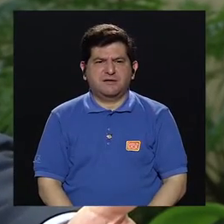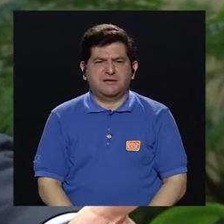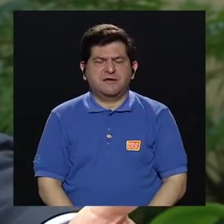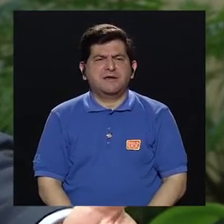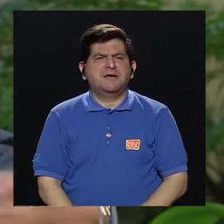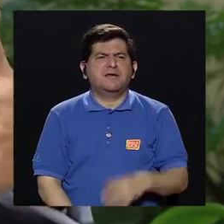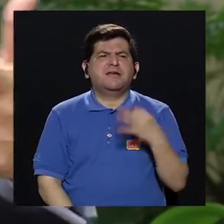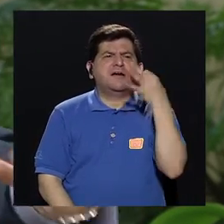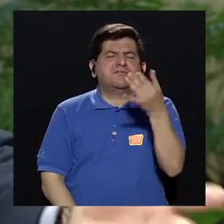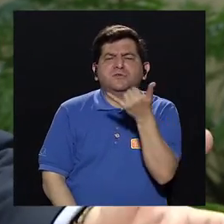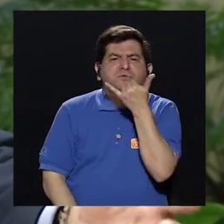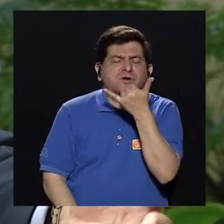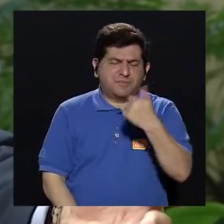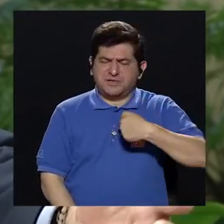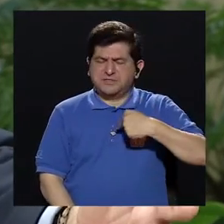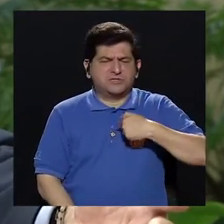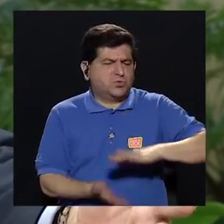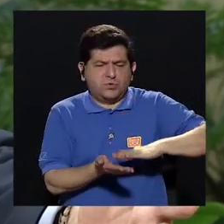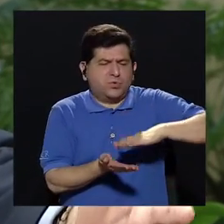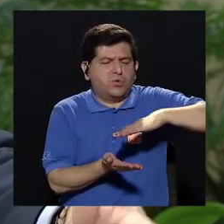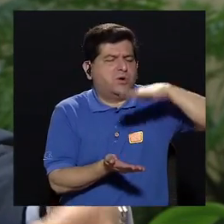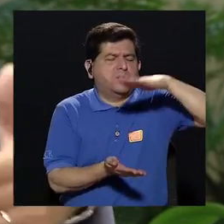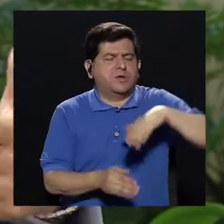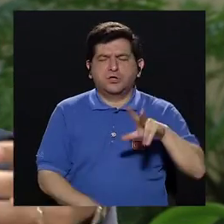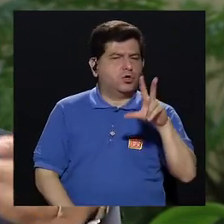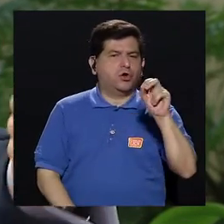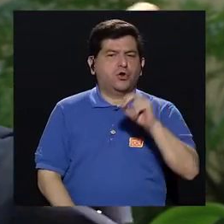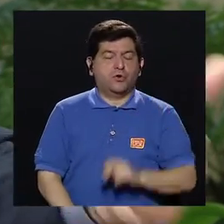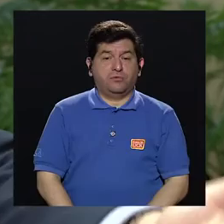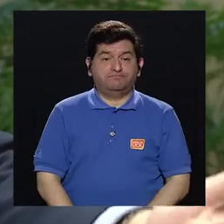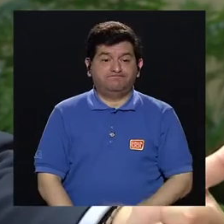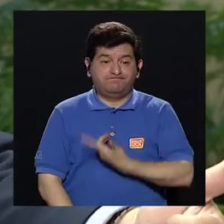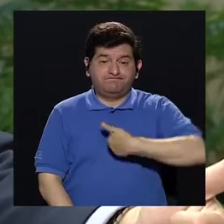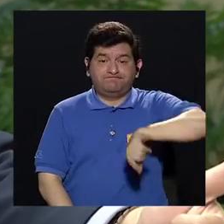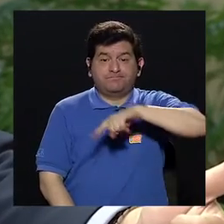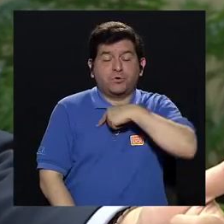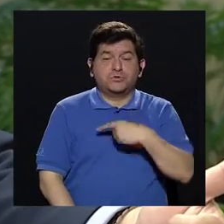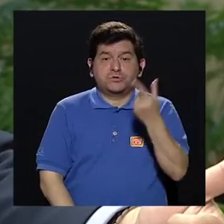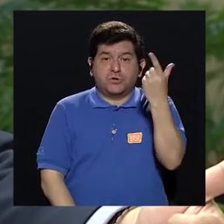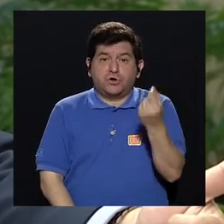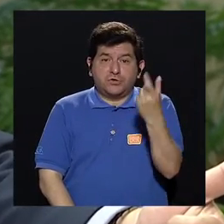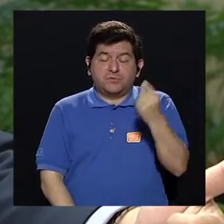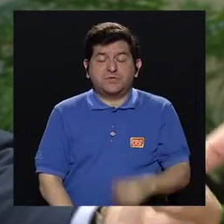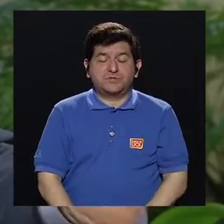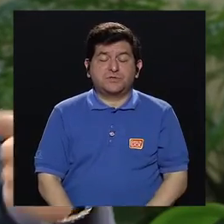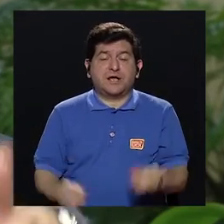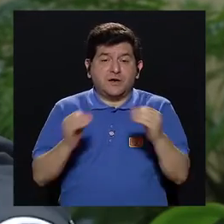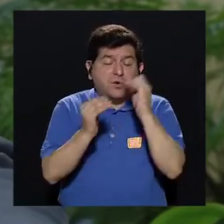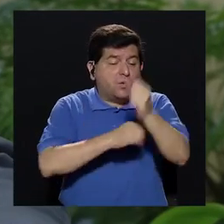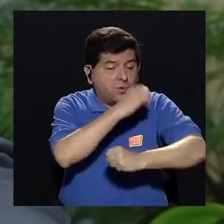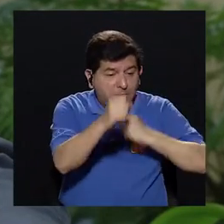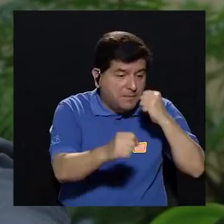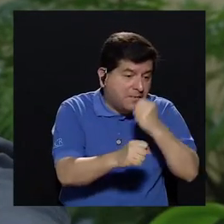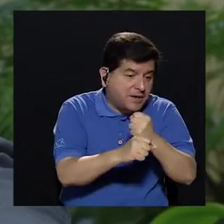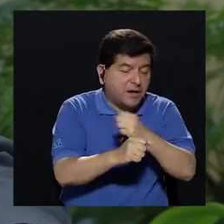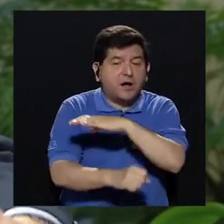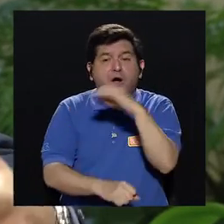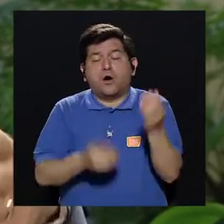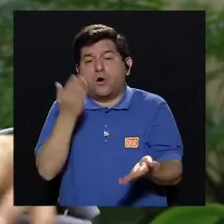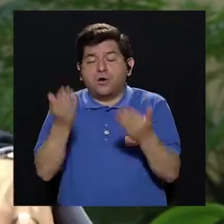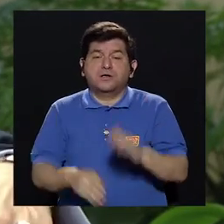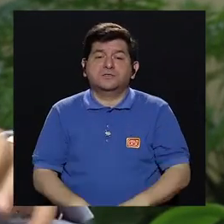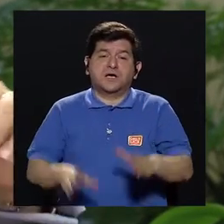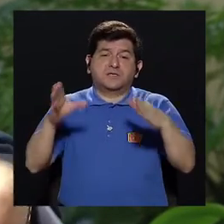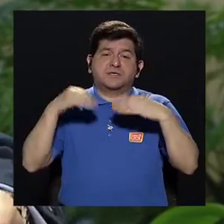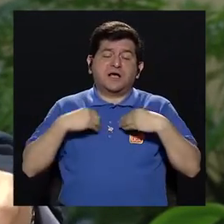pasará si uno no aumenta el aporte? Entonces, generalmente, o nos vamos a tener que pensionar más viejos o nos vamos a tener que